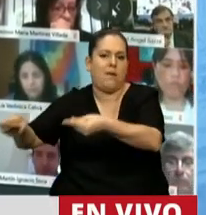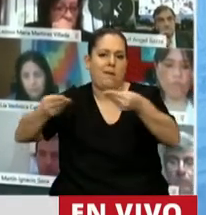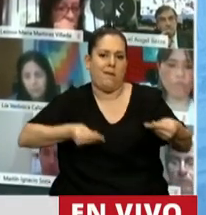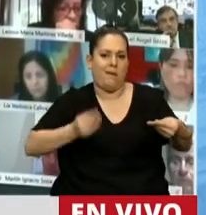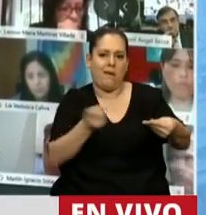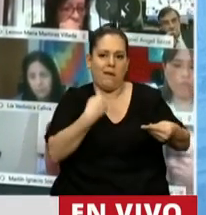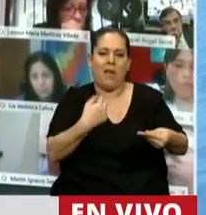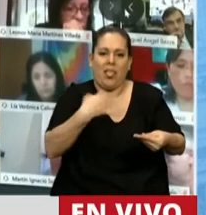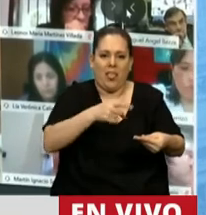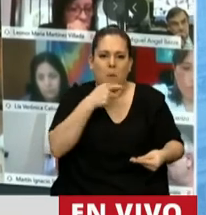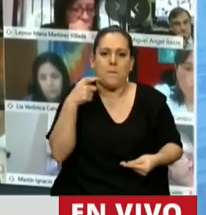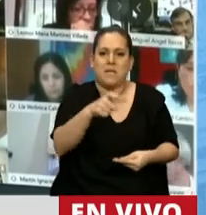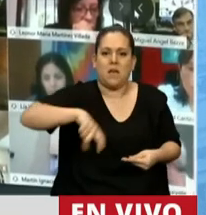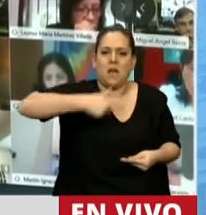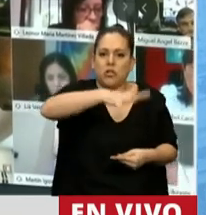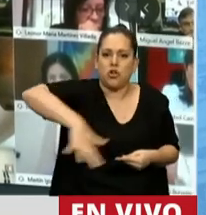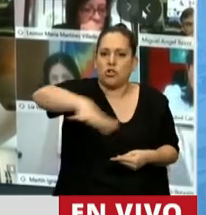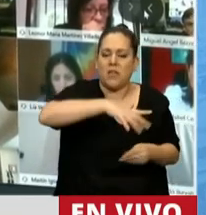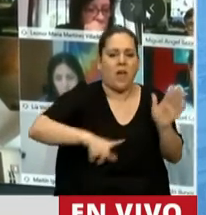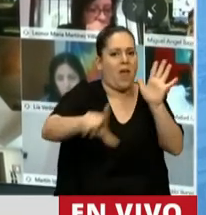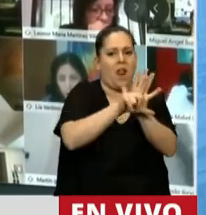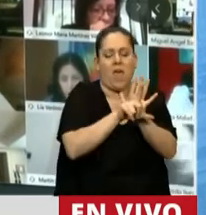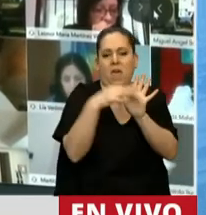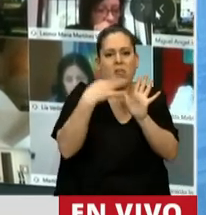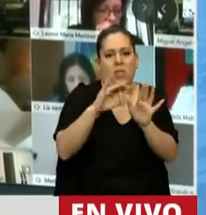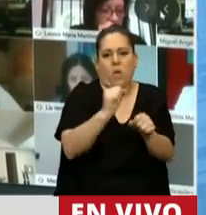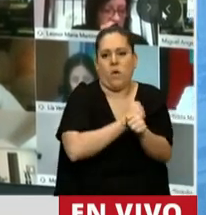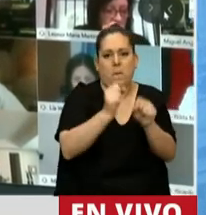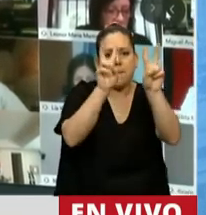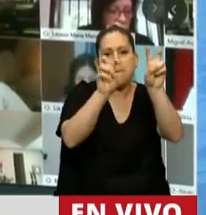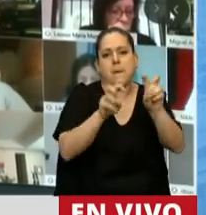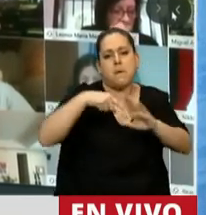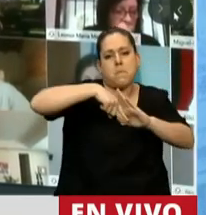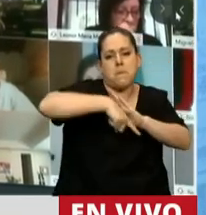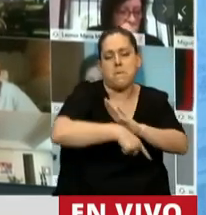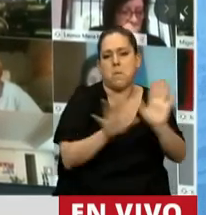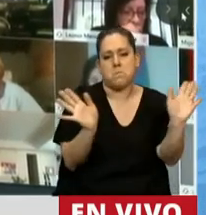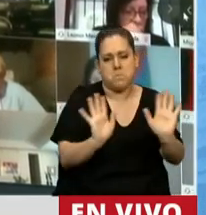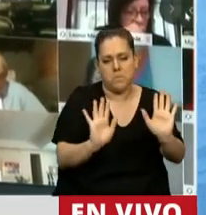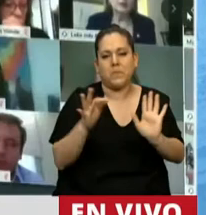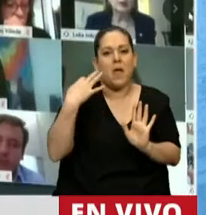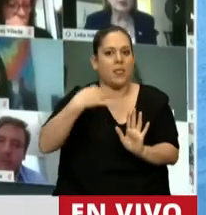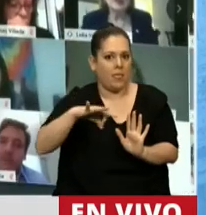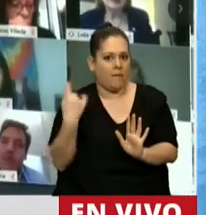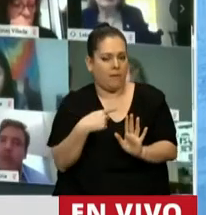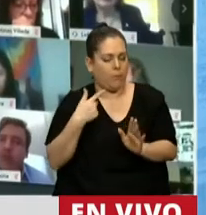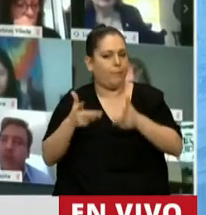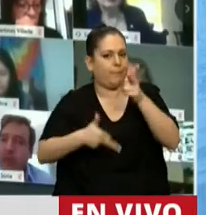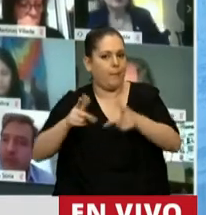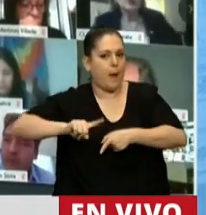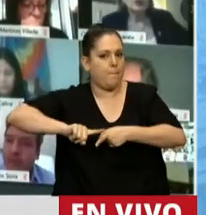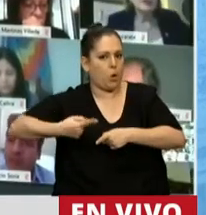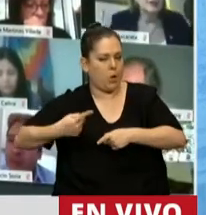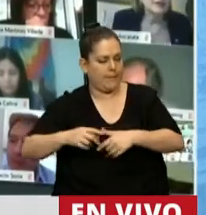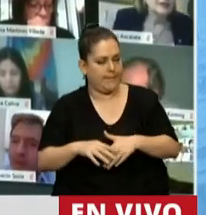sociedad es que demos esta ley sin mayores temas a tratar. Pero hablemos de política, porque